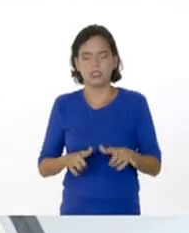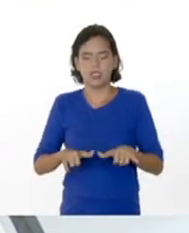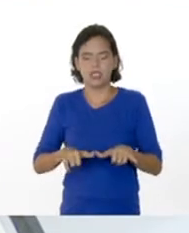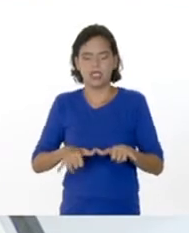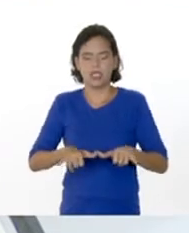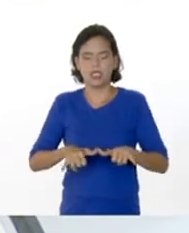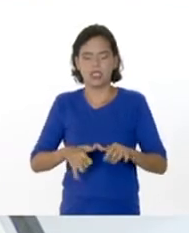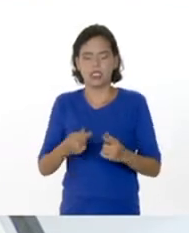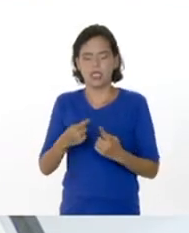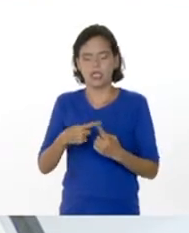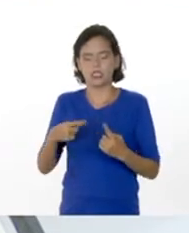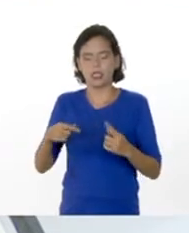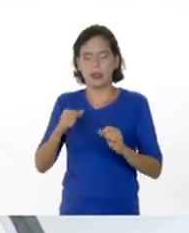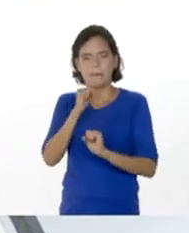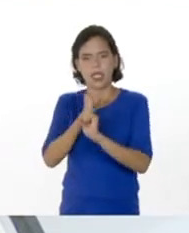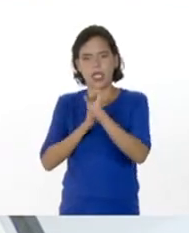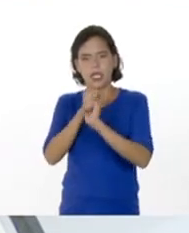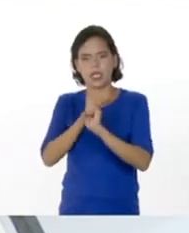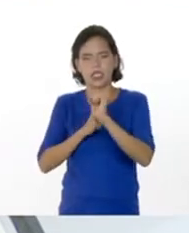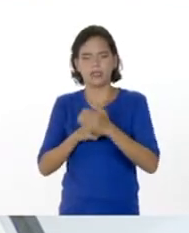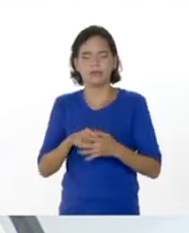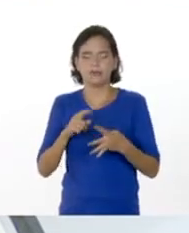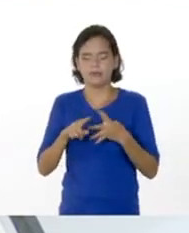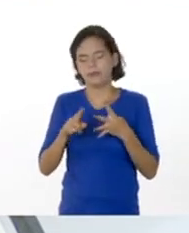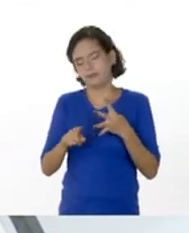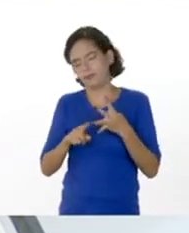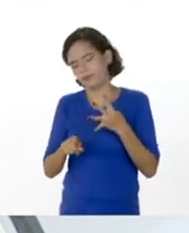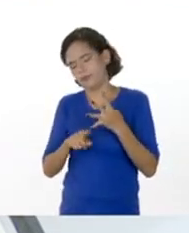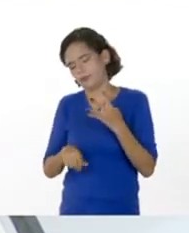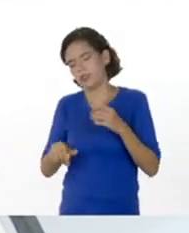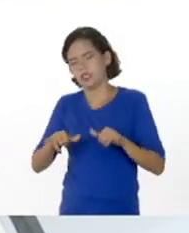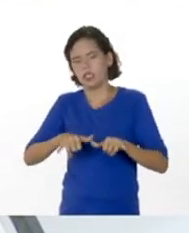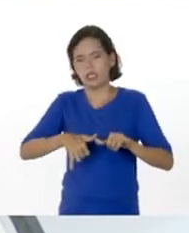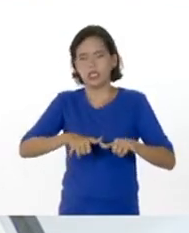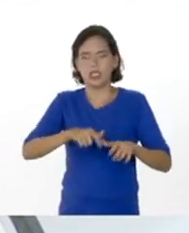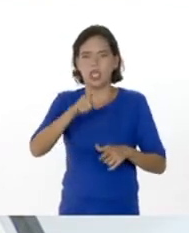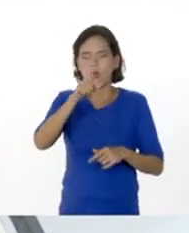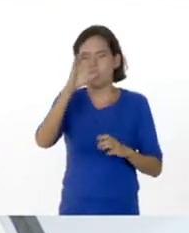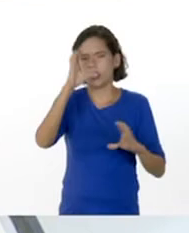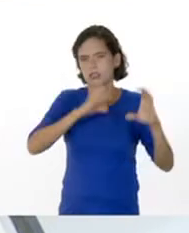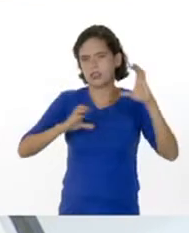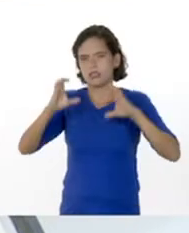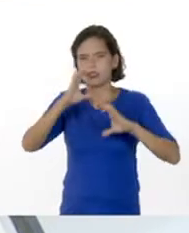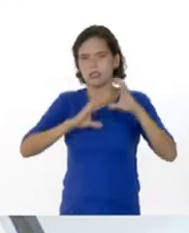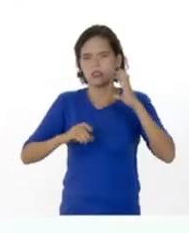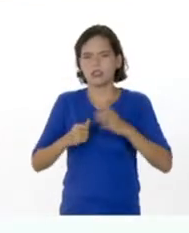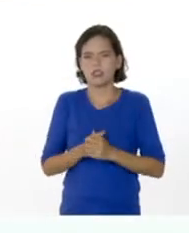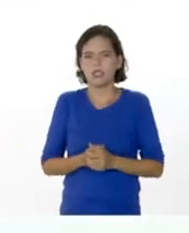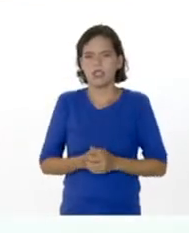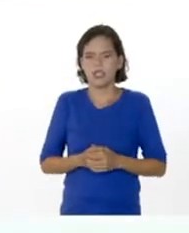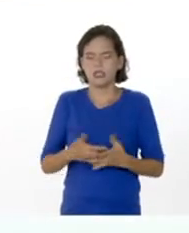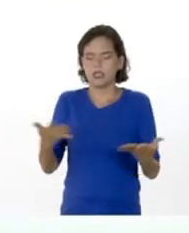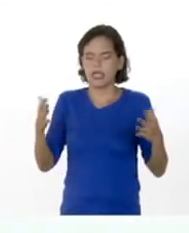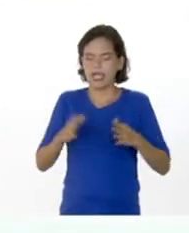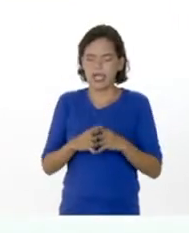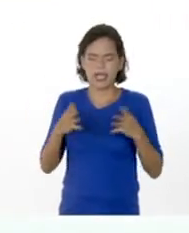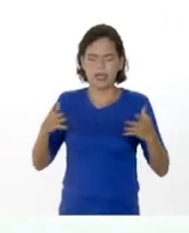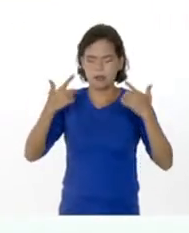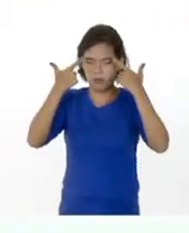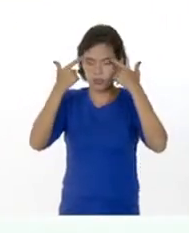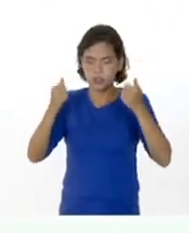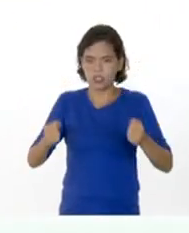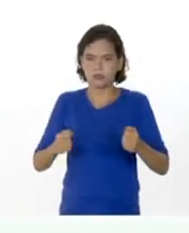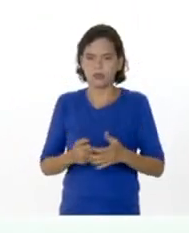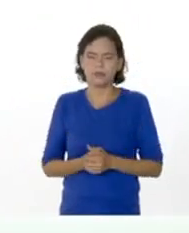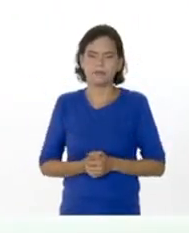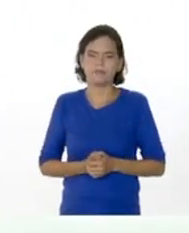ingeniería hidrolética, mecánica, entre otras, ingeniería o esas ciencias de gran profesionalismo. Bien.